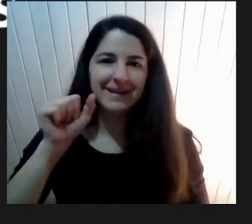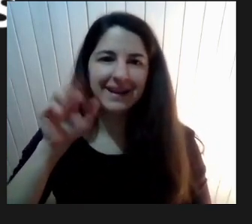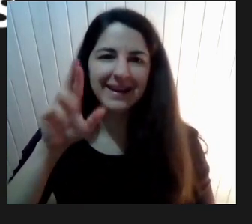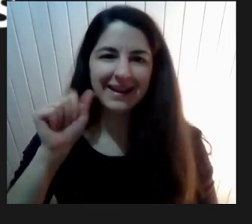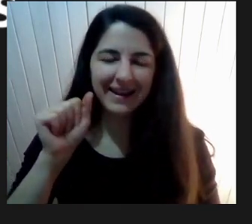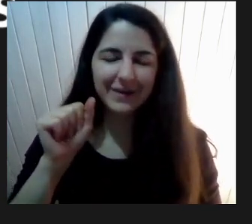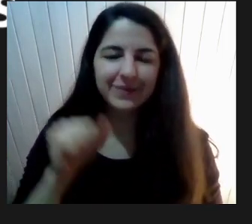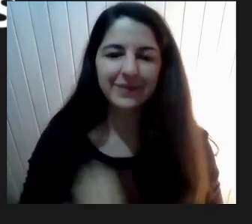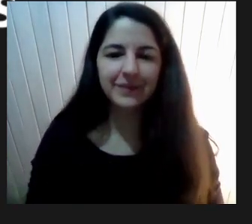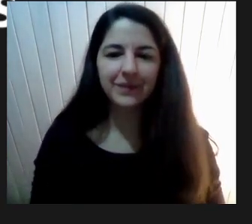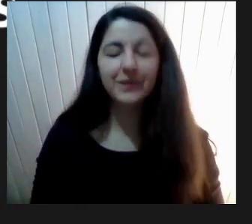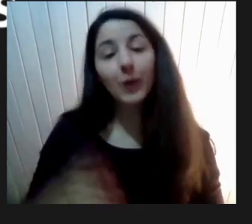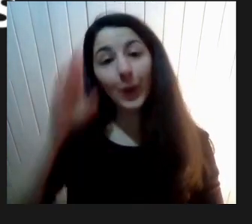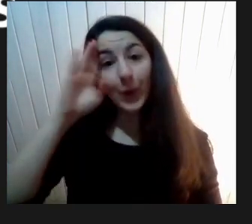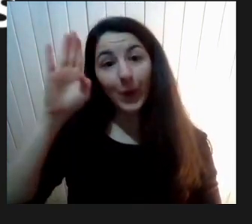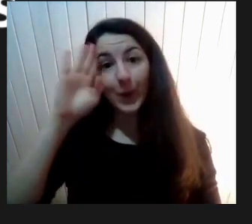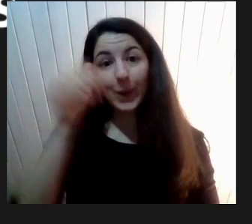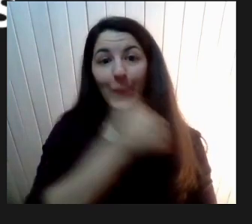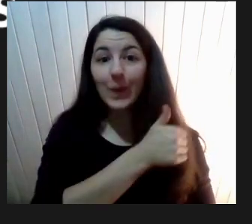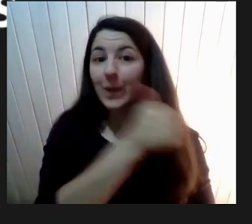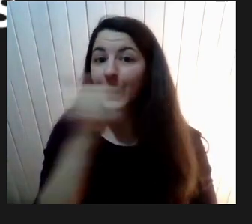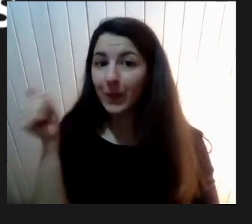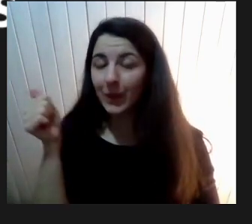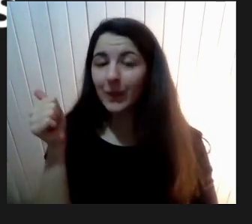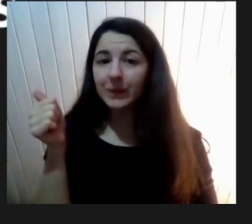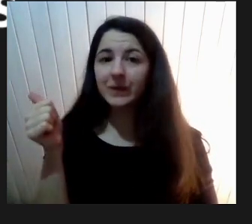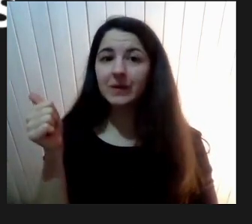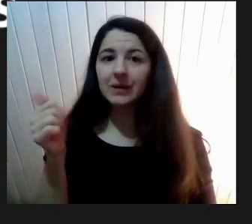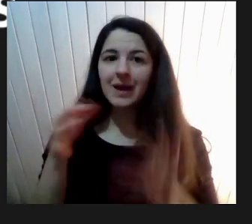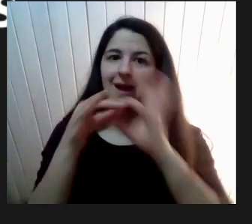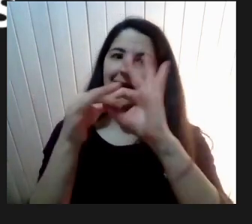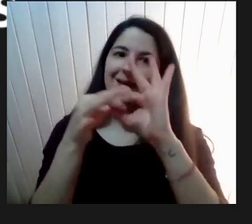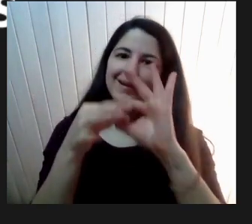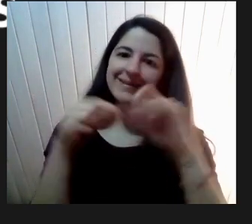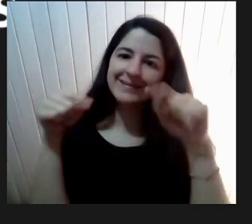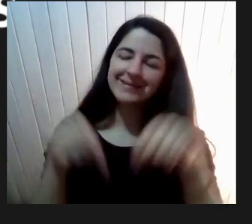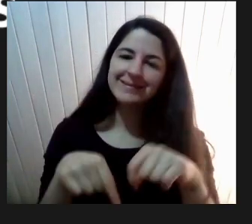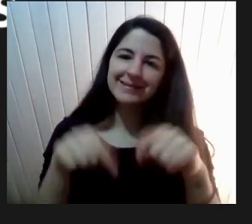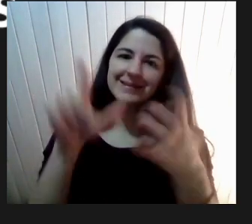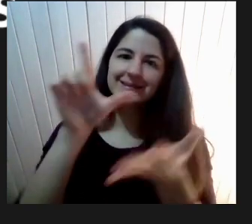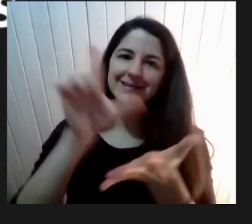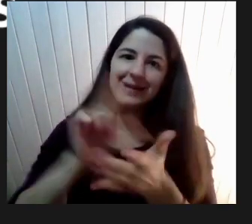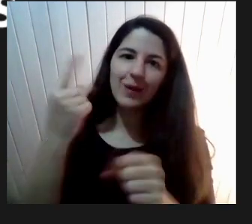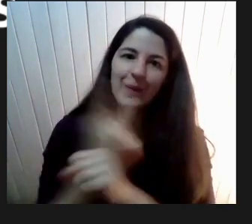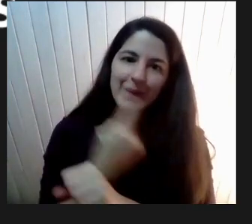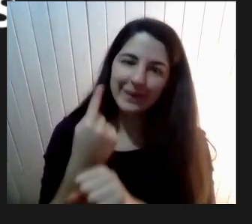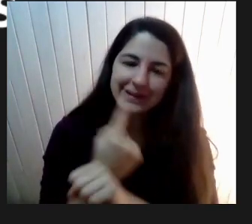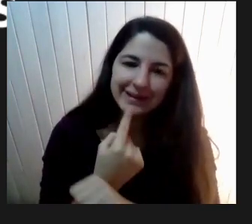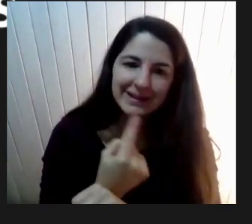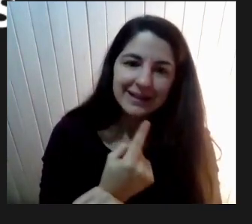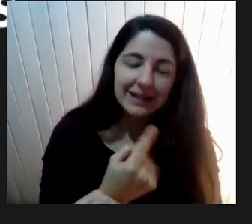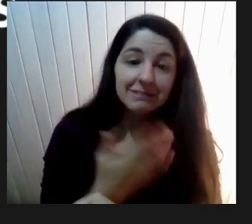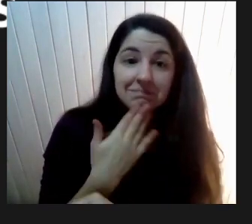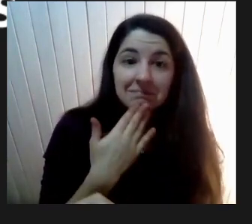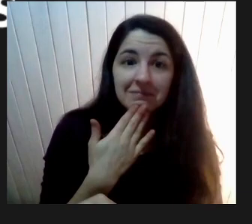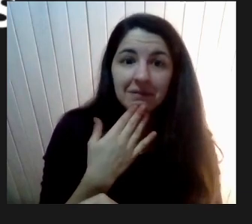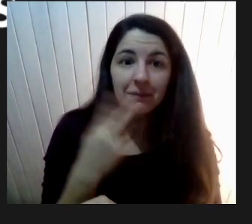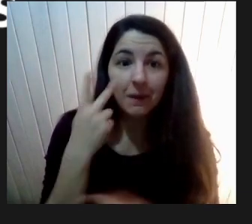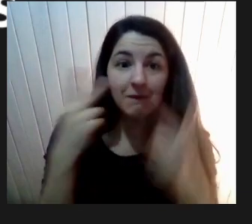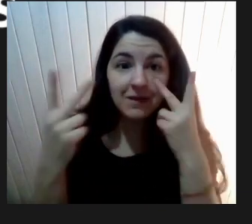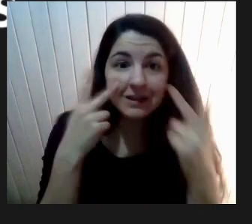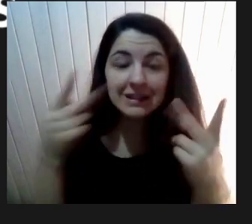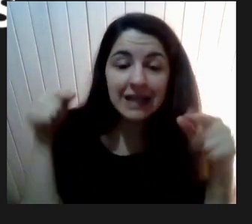Hola a todos Agradecer el espacio Y sobre todo La visibilización De este tema Que